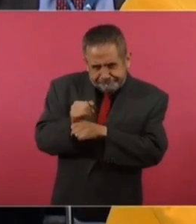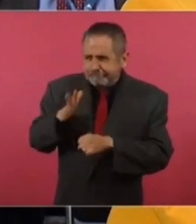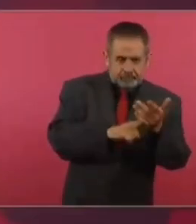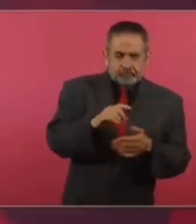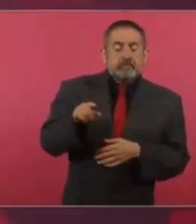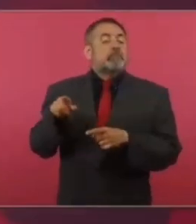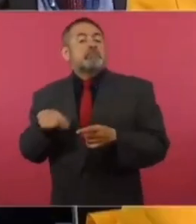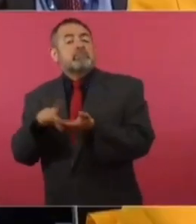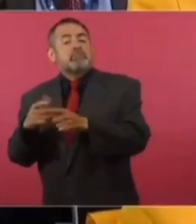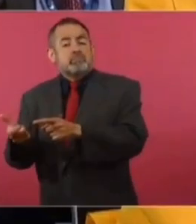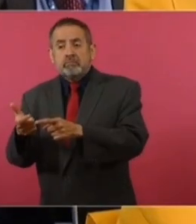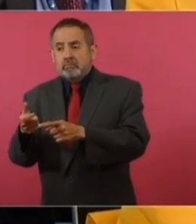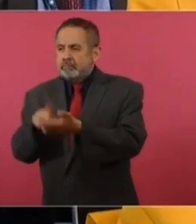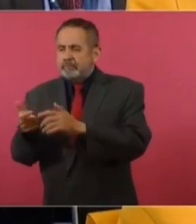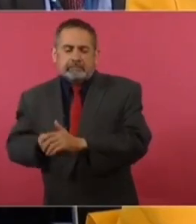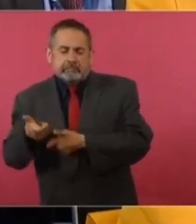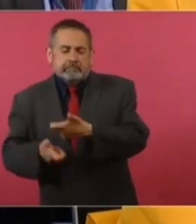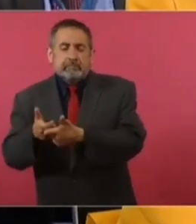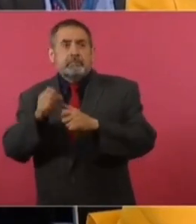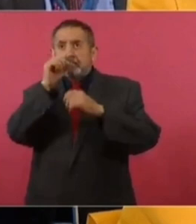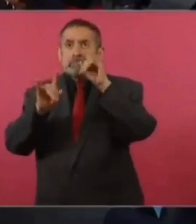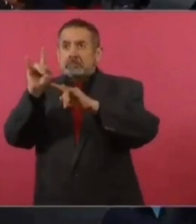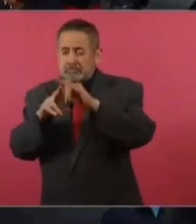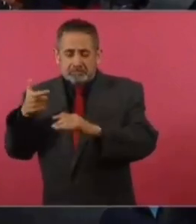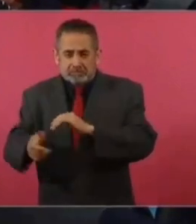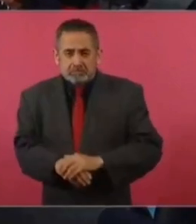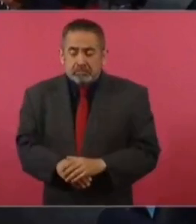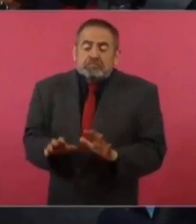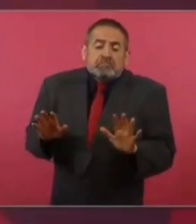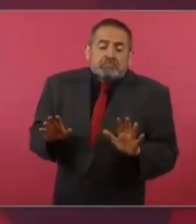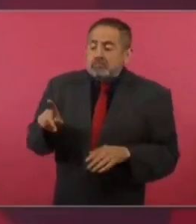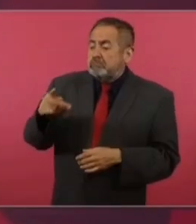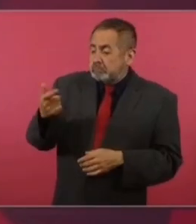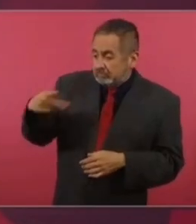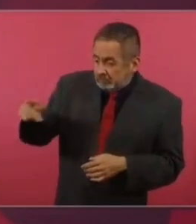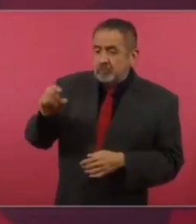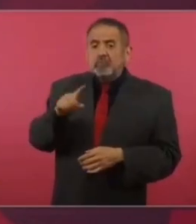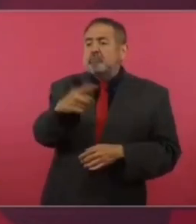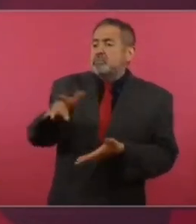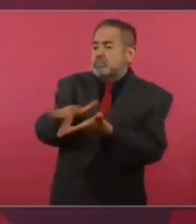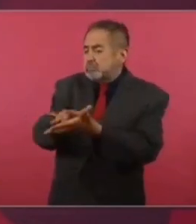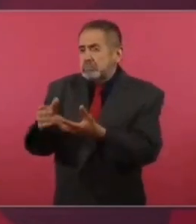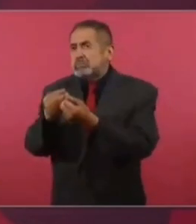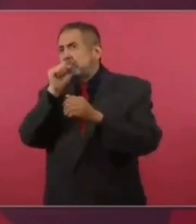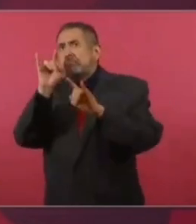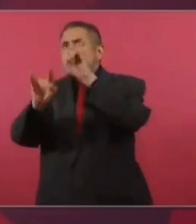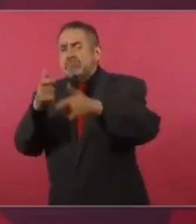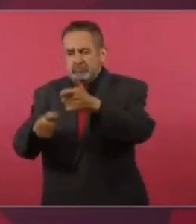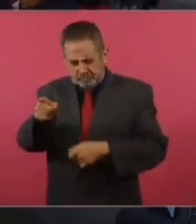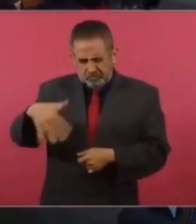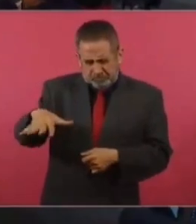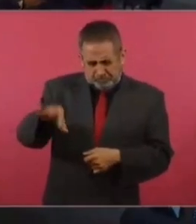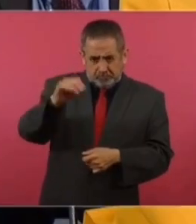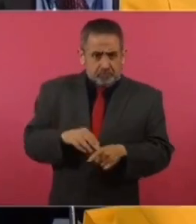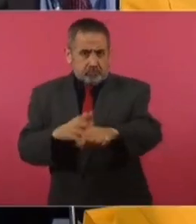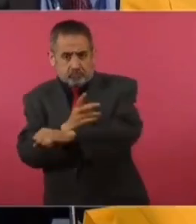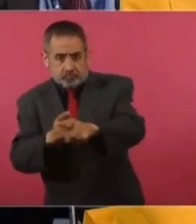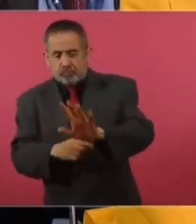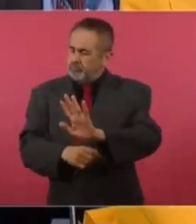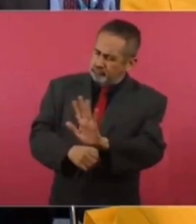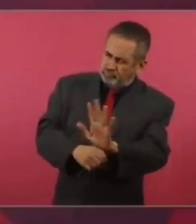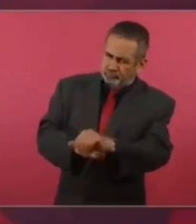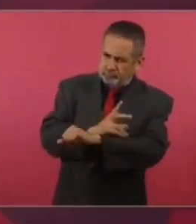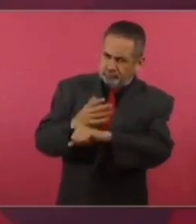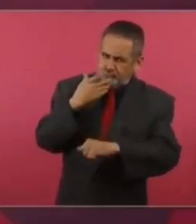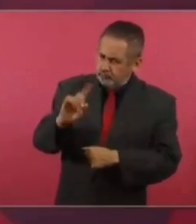Ustedes, búsquenle. ¿Realmente no sale del dinero de las corcholatas estos anuncios espectaculares? Puede ser de ellos o puede ser de sus simpatizantes. Pero búsquenle ustedes. ¿Eso es correcto desde su punto de No, no, no.